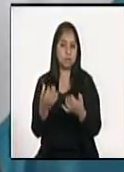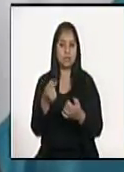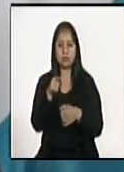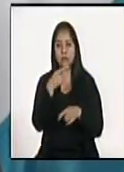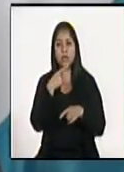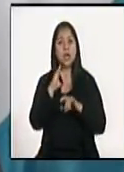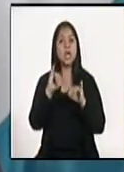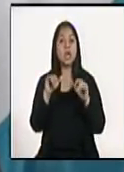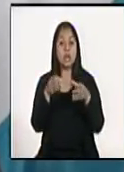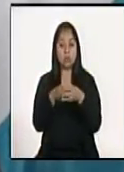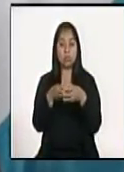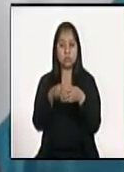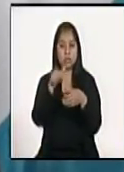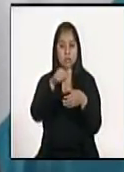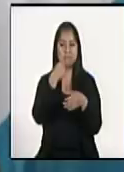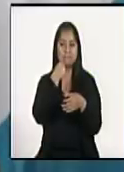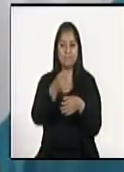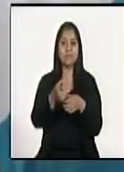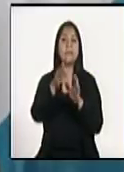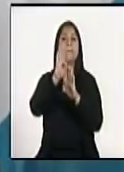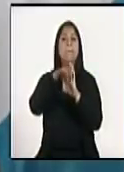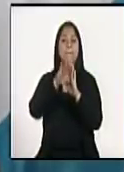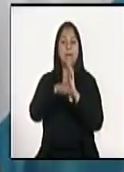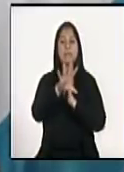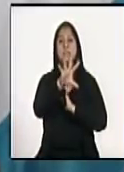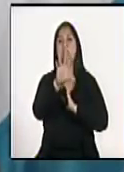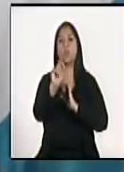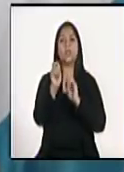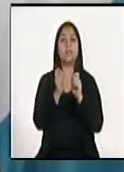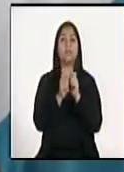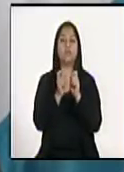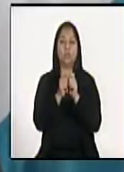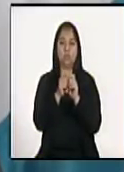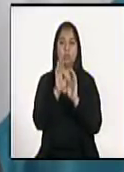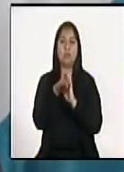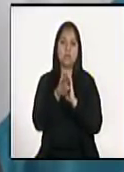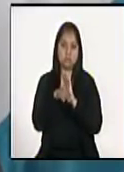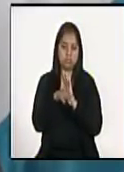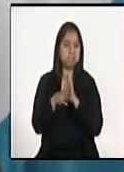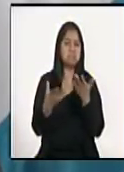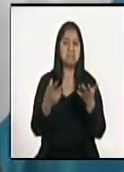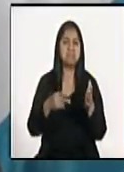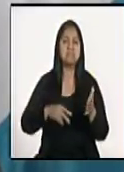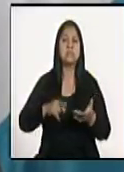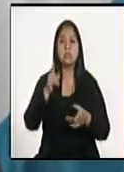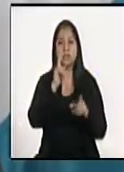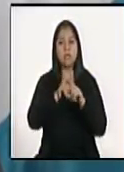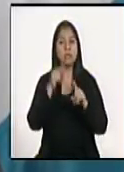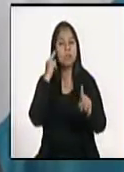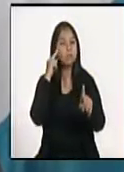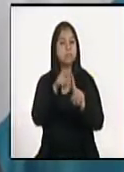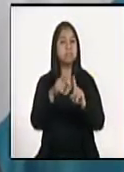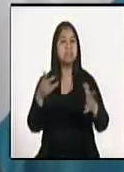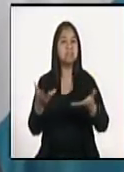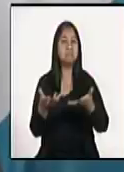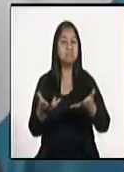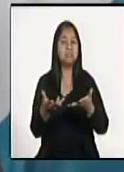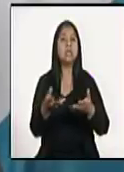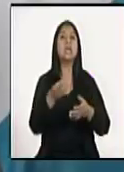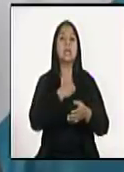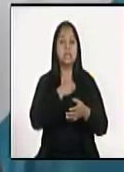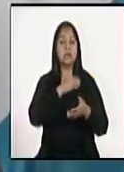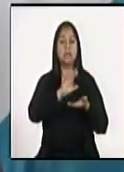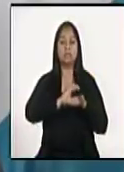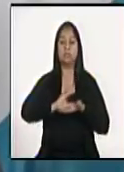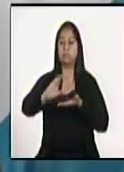decide bajar en cincuenta puntos básicos la tasa de interés líder. Esto con el objeto de que se trasladen a las